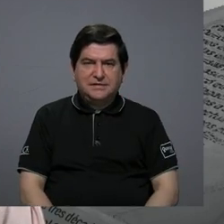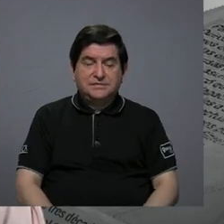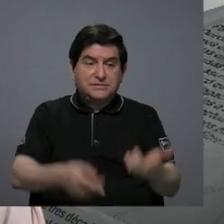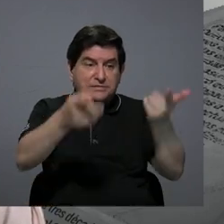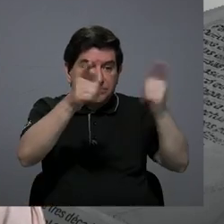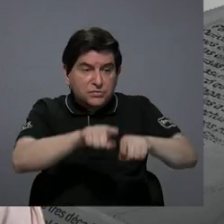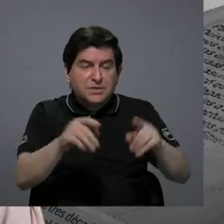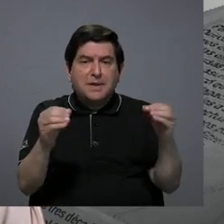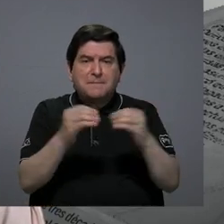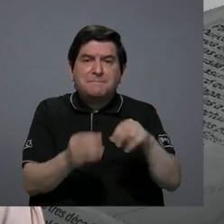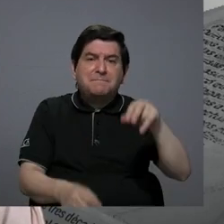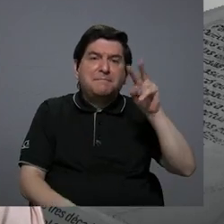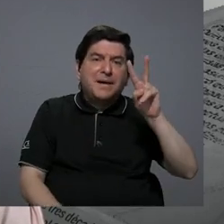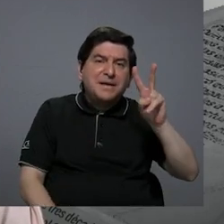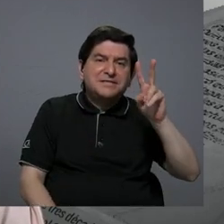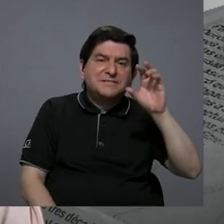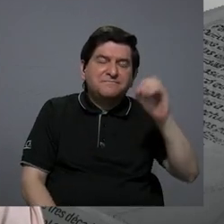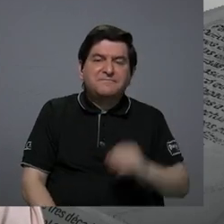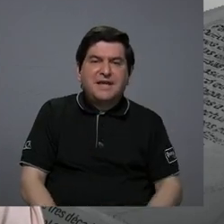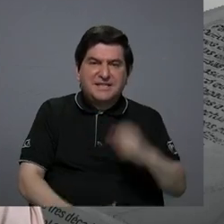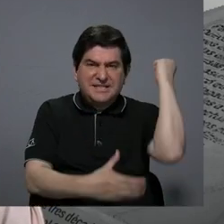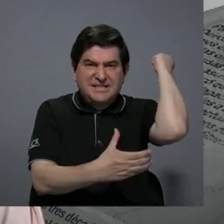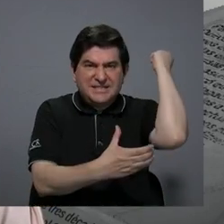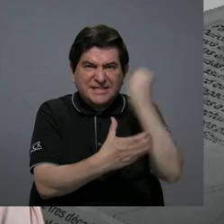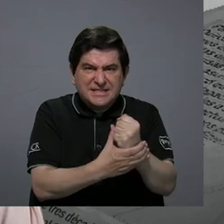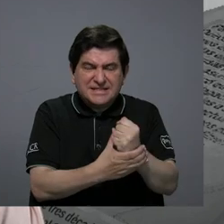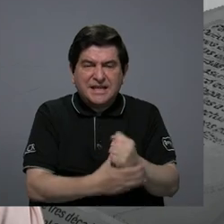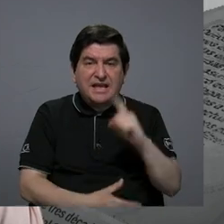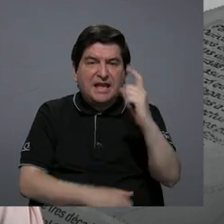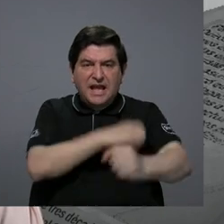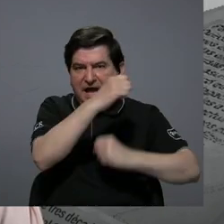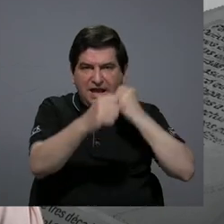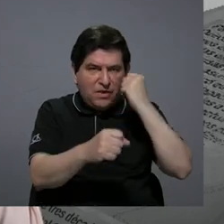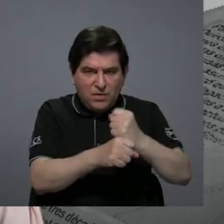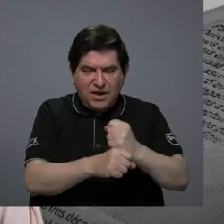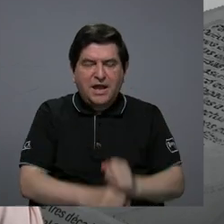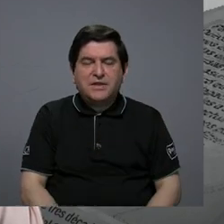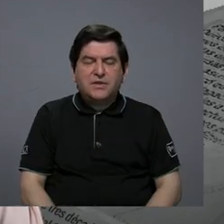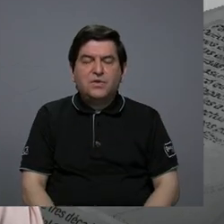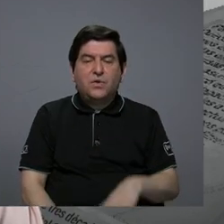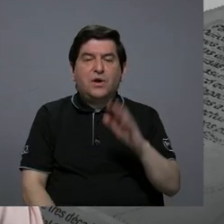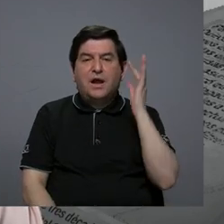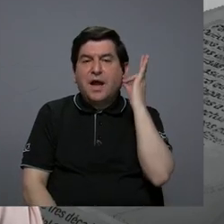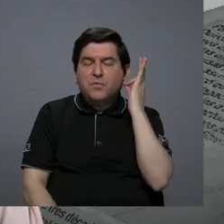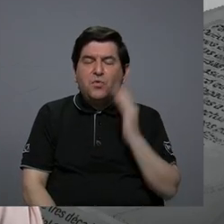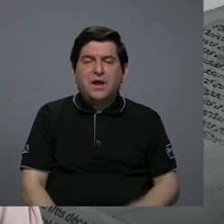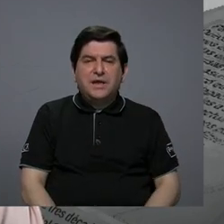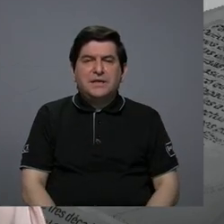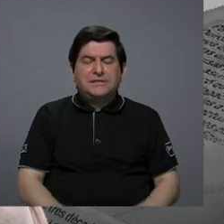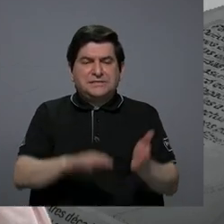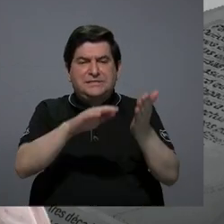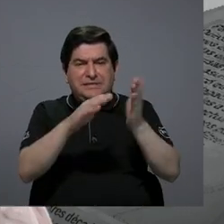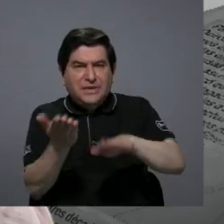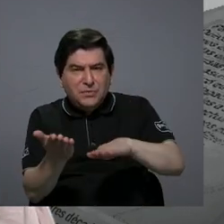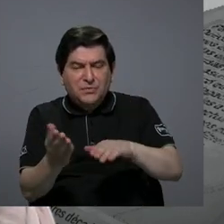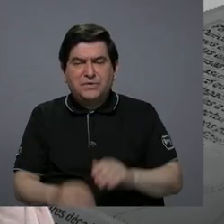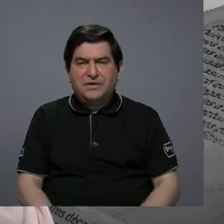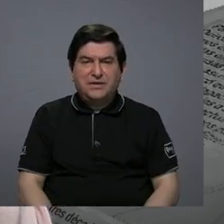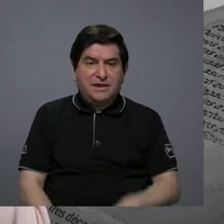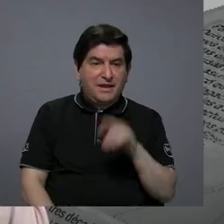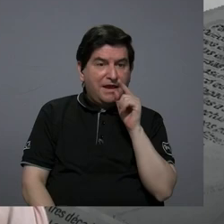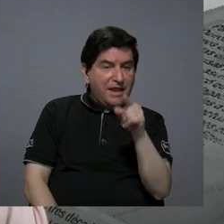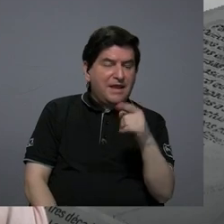presentaron más de 20 homicidios por año de mujeres que fueron asesinadas en los cuales